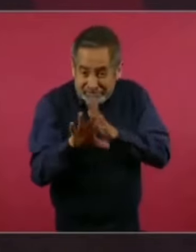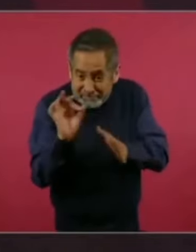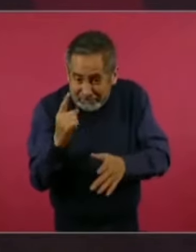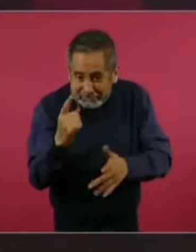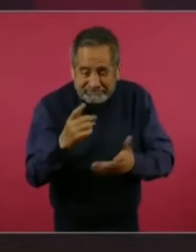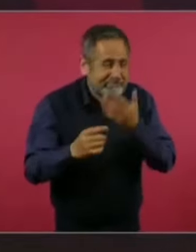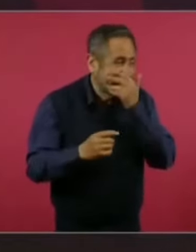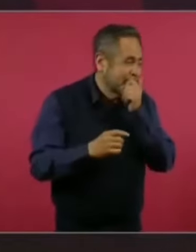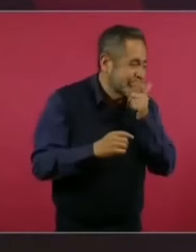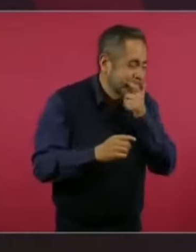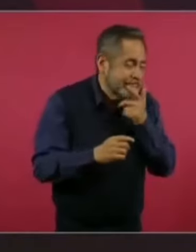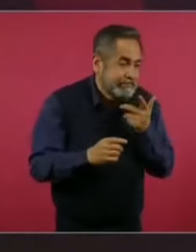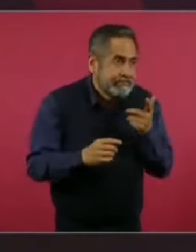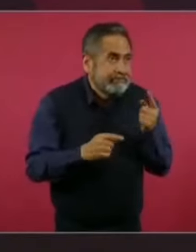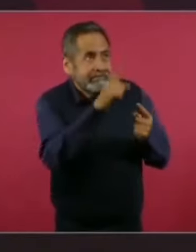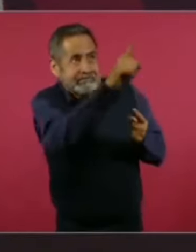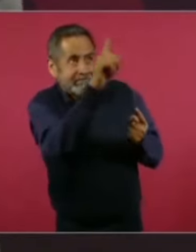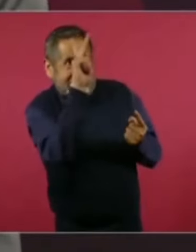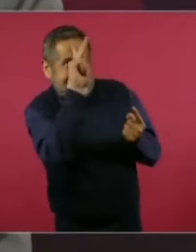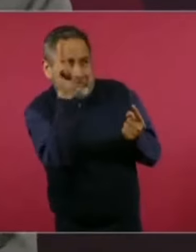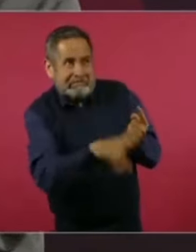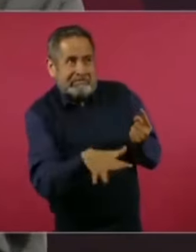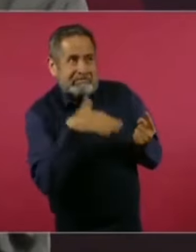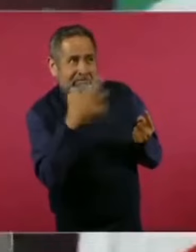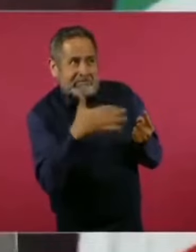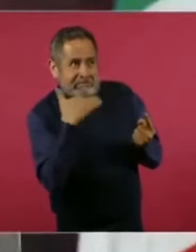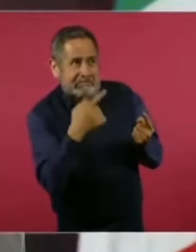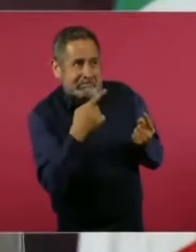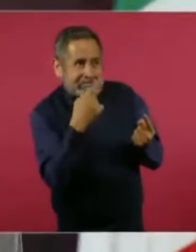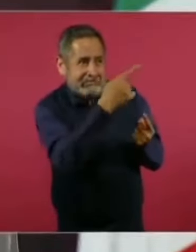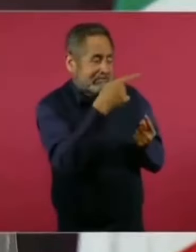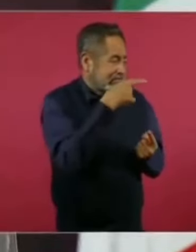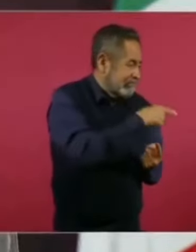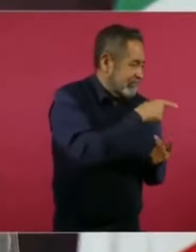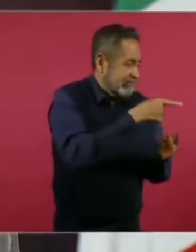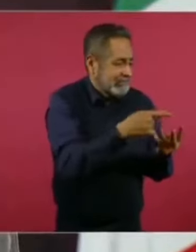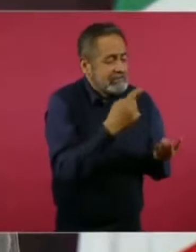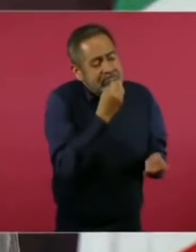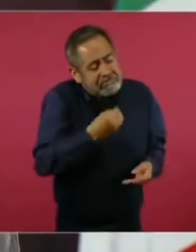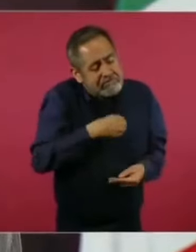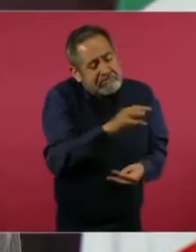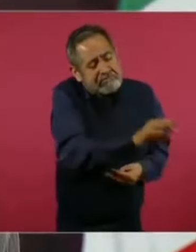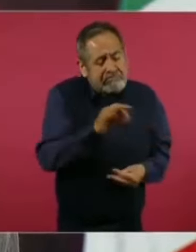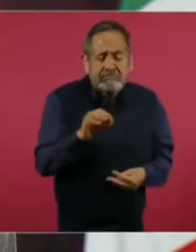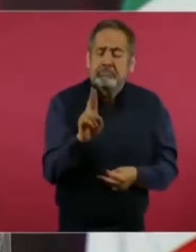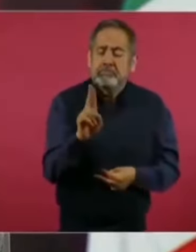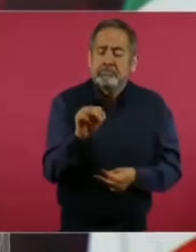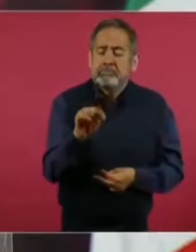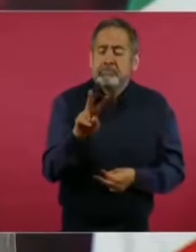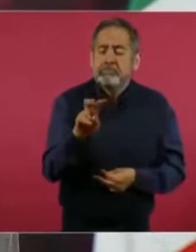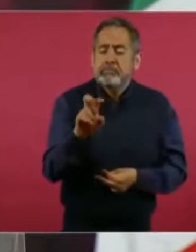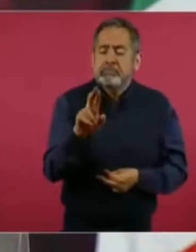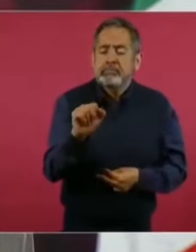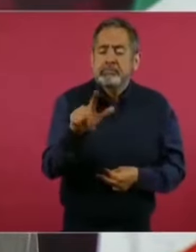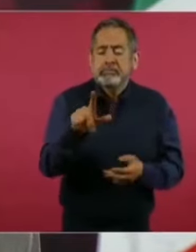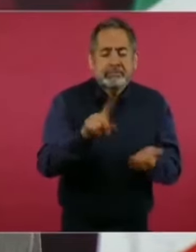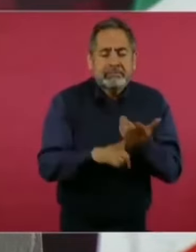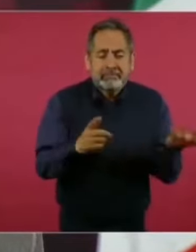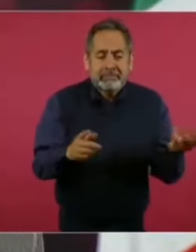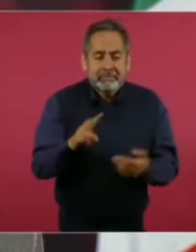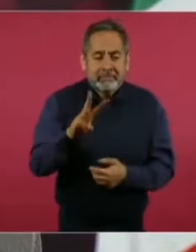entre ese periódico y el Washington Post,